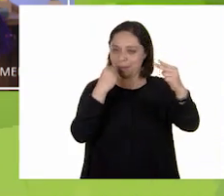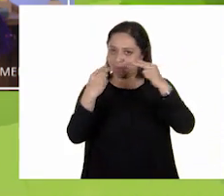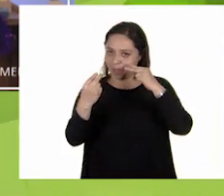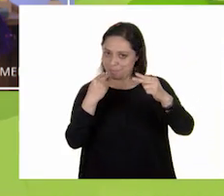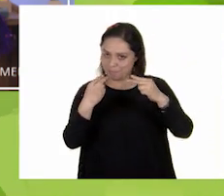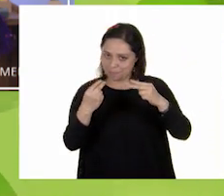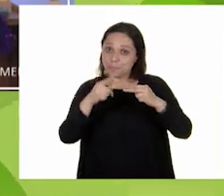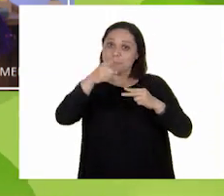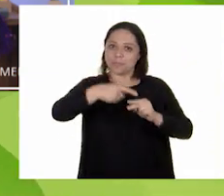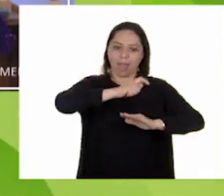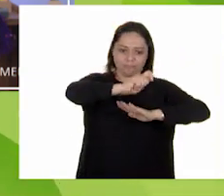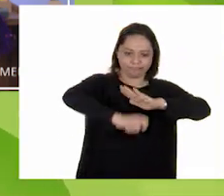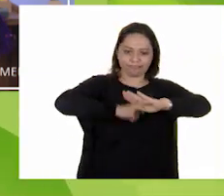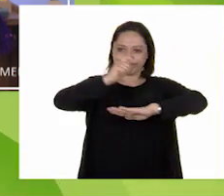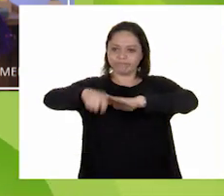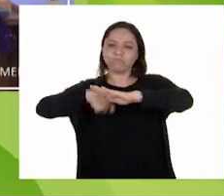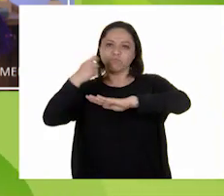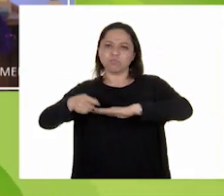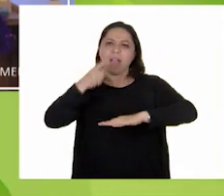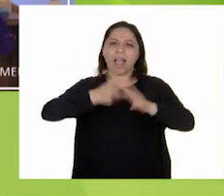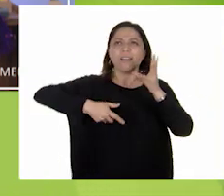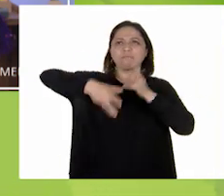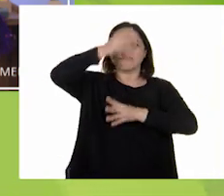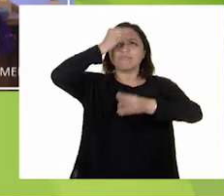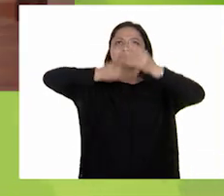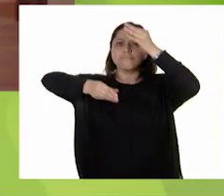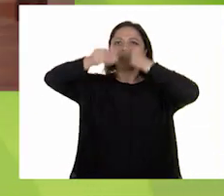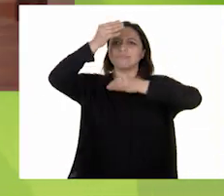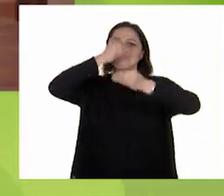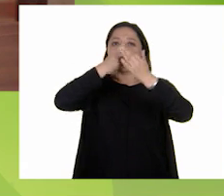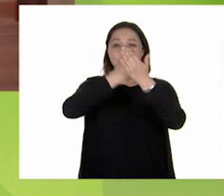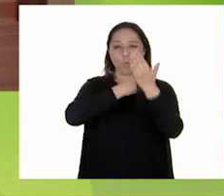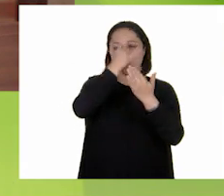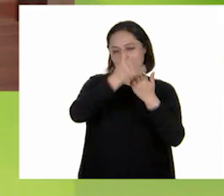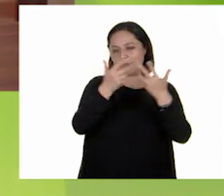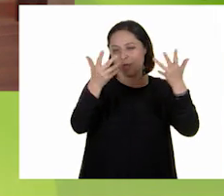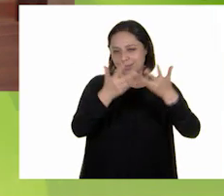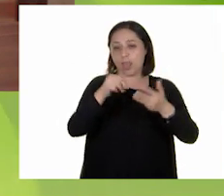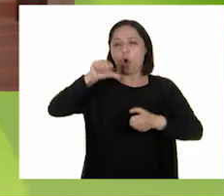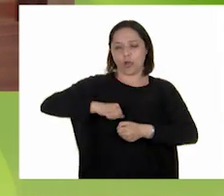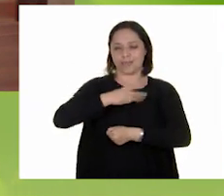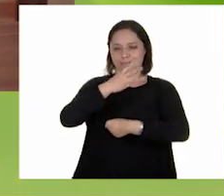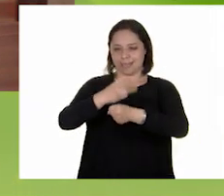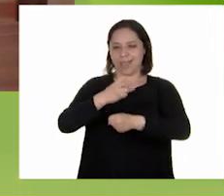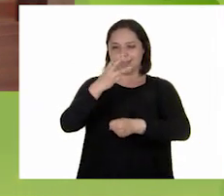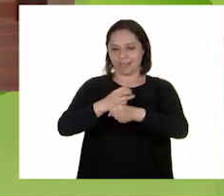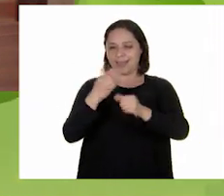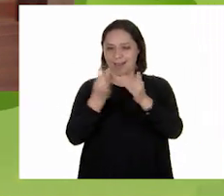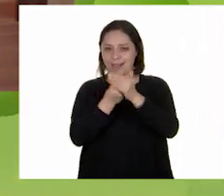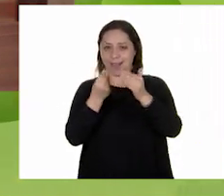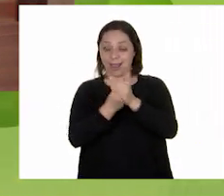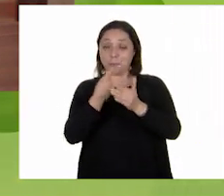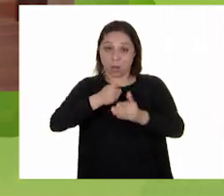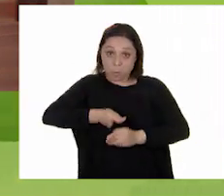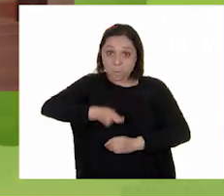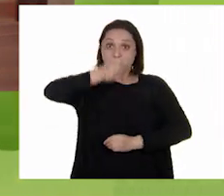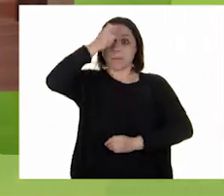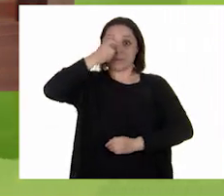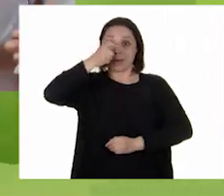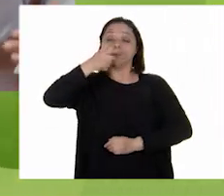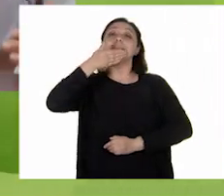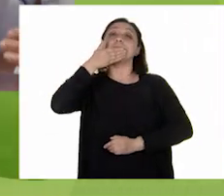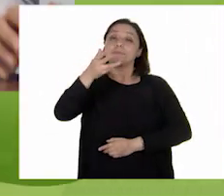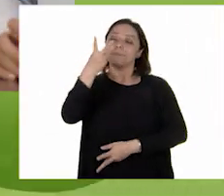compartido todo lo que han aprendido gracias a su proyecto de aprendizaje. Este es el tercer programa, pero si es la primera vez que nos ves, te damos la